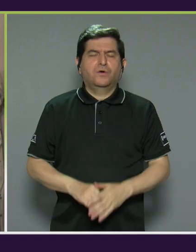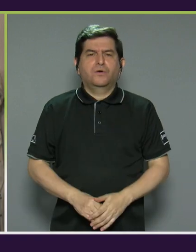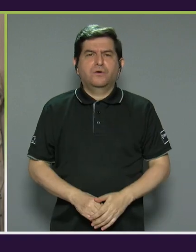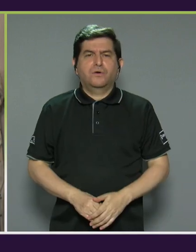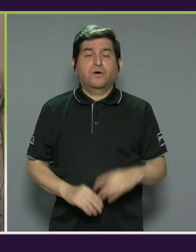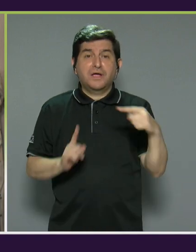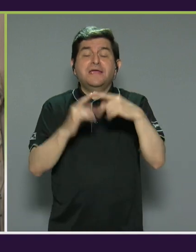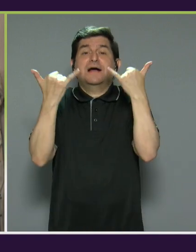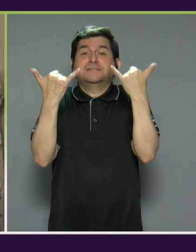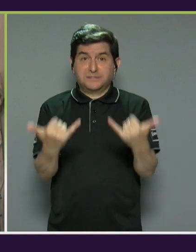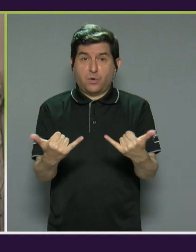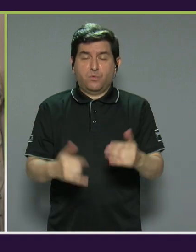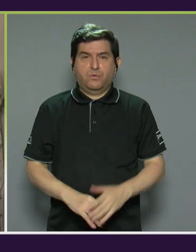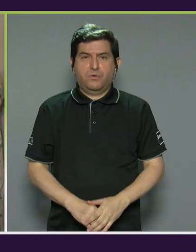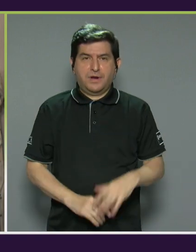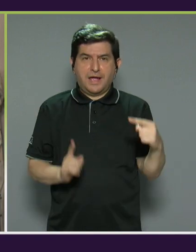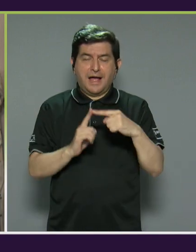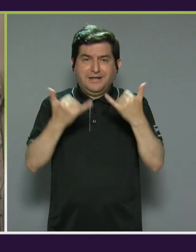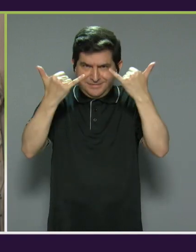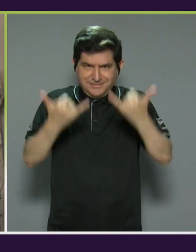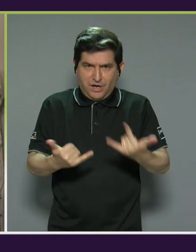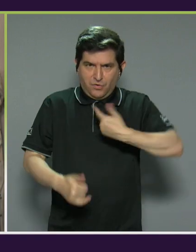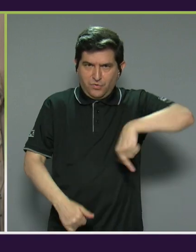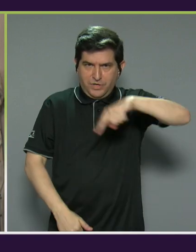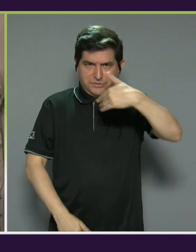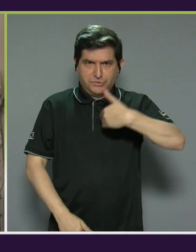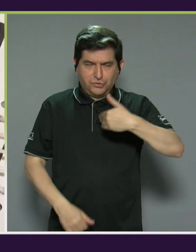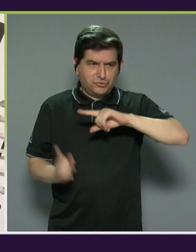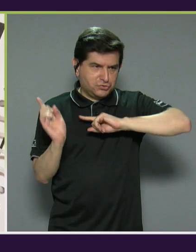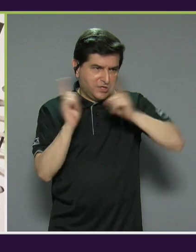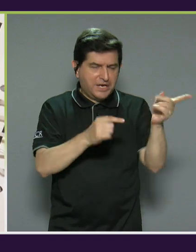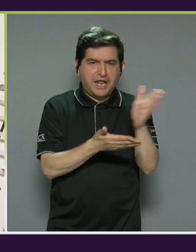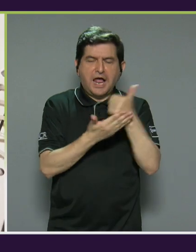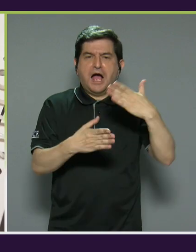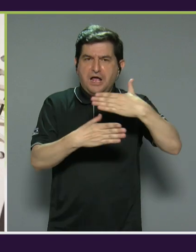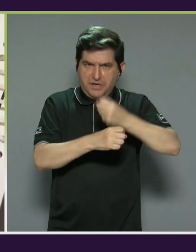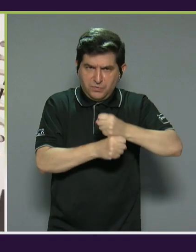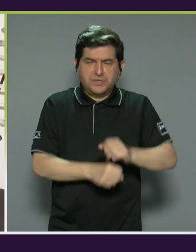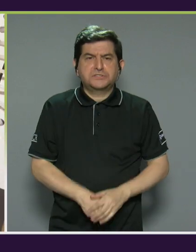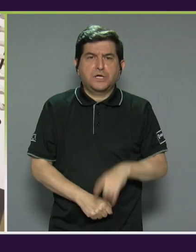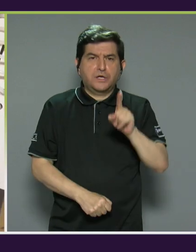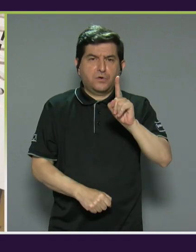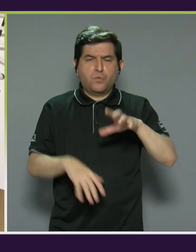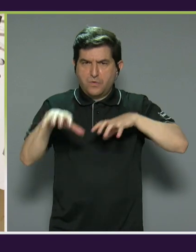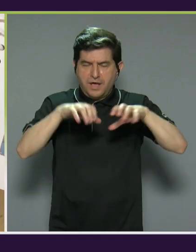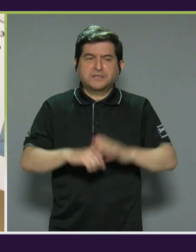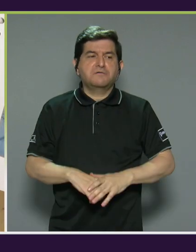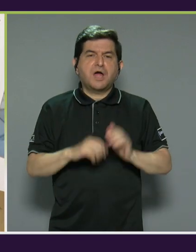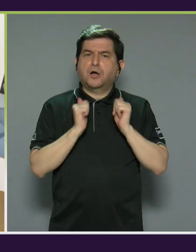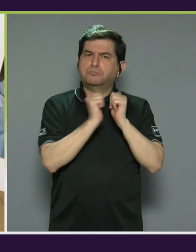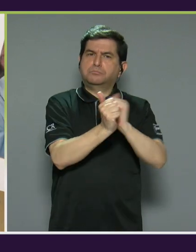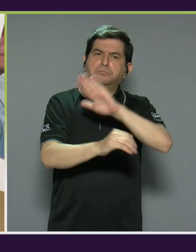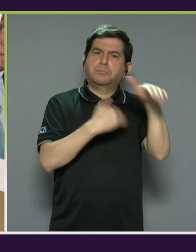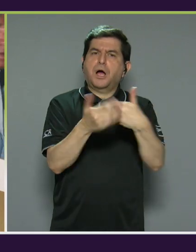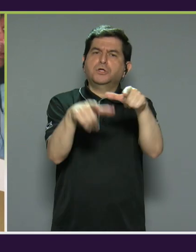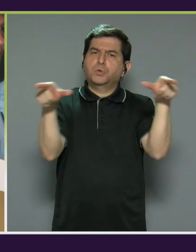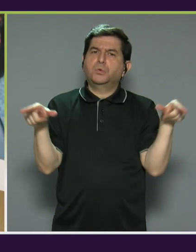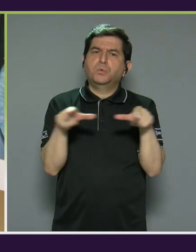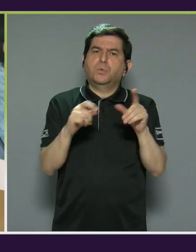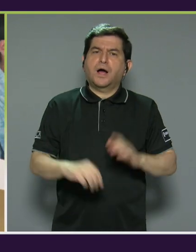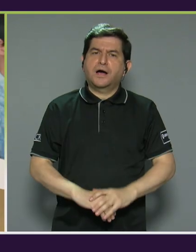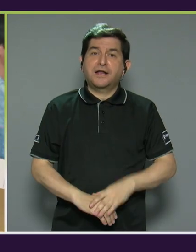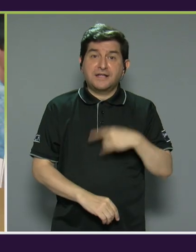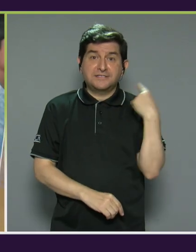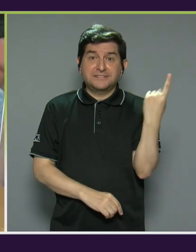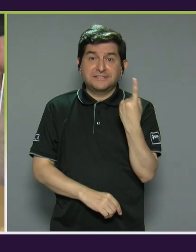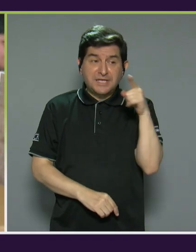y hasta el día de hoy, al día de hoy, si nosotros tenemos que ir a hacer algo o tenemos algún compromiso, él va con nosotros a toda parte. O